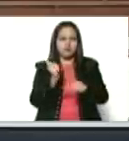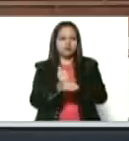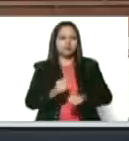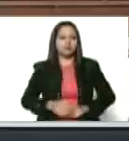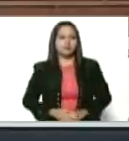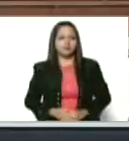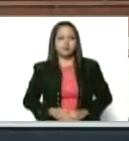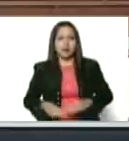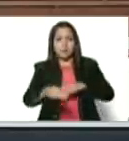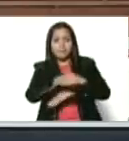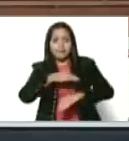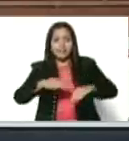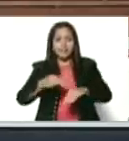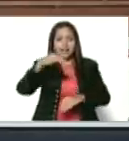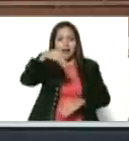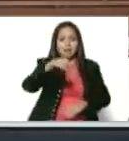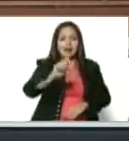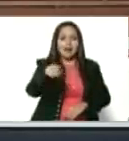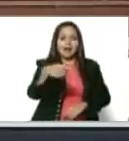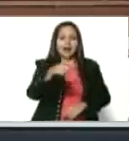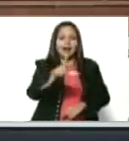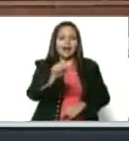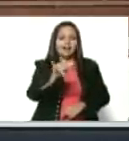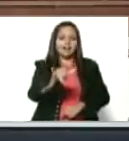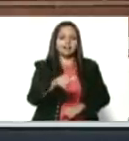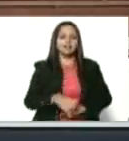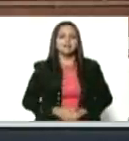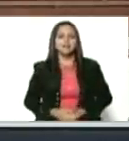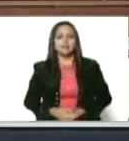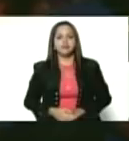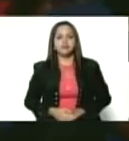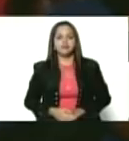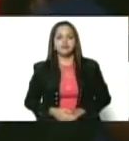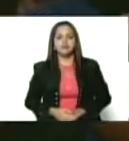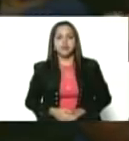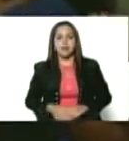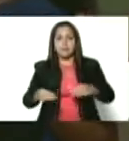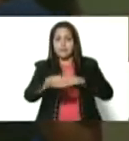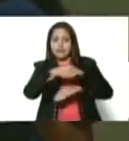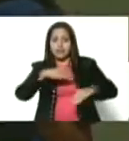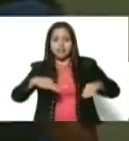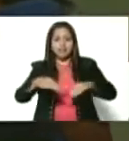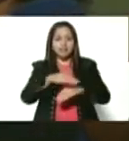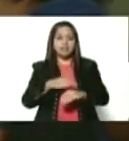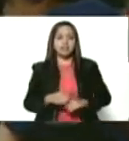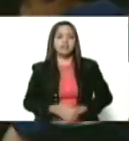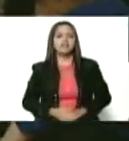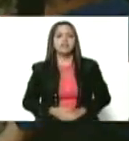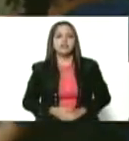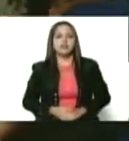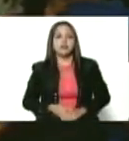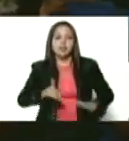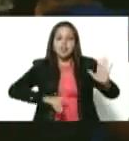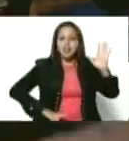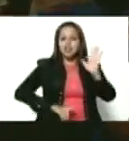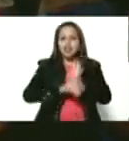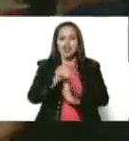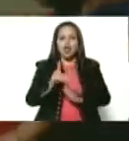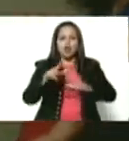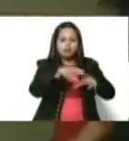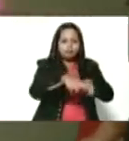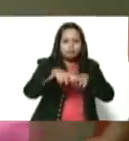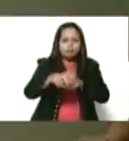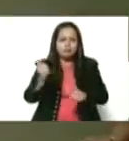Está la ministra Magali Josefina, Enrique González, ministra del Poder Popular para el Desarrollo Minero